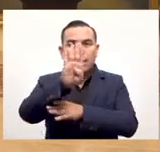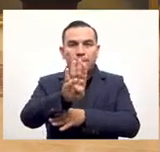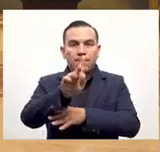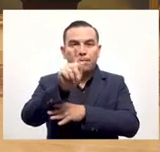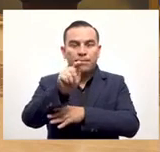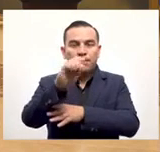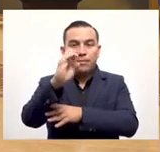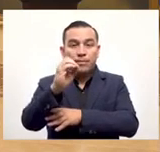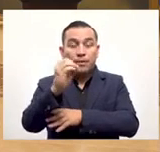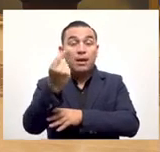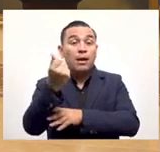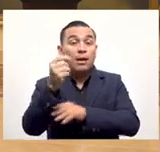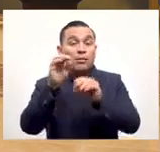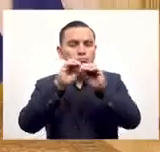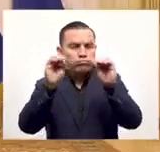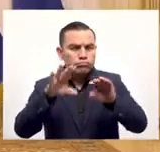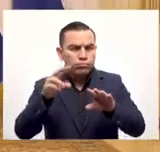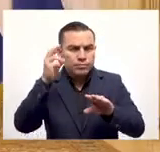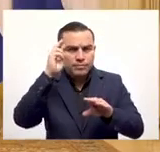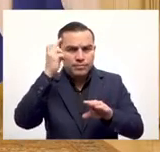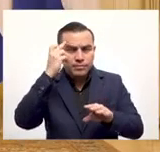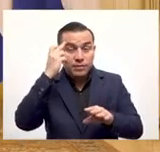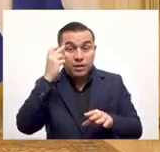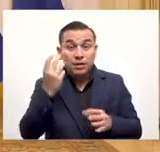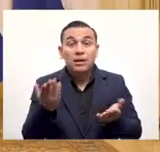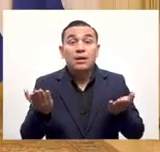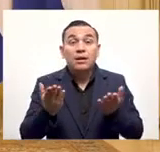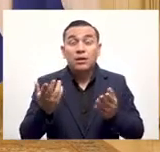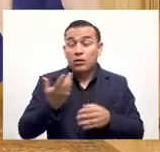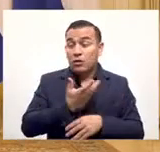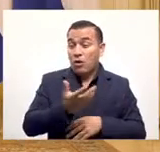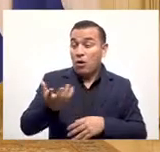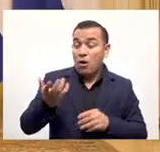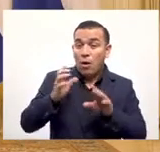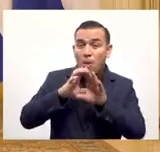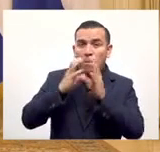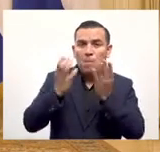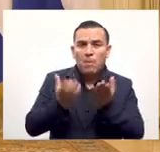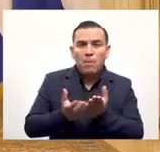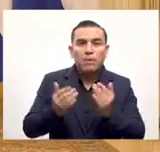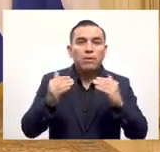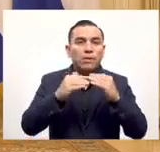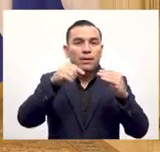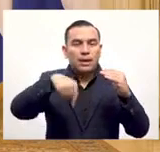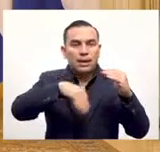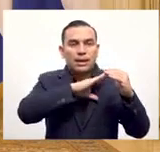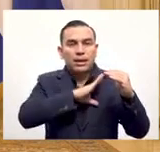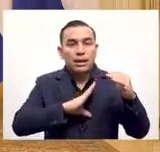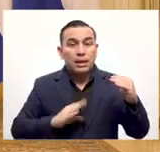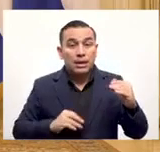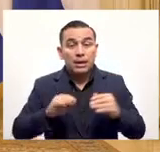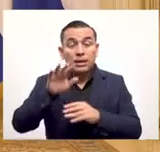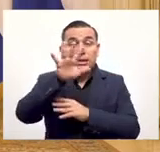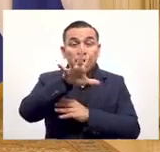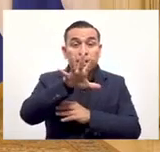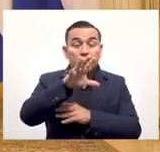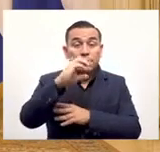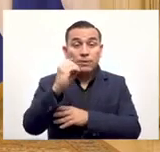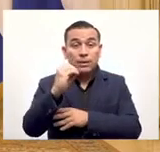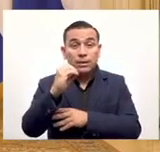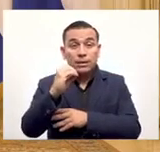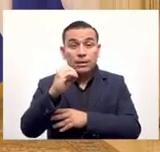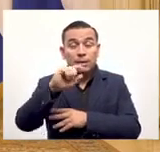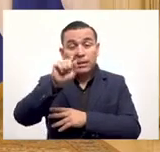A pesar de lo que muchas personas creen, el Bitcoin es una moneda que funciona en todos los países del mundo. Incluso en El Salvador hay más de